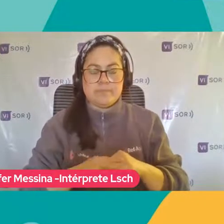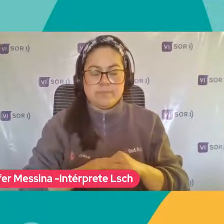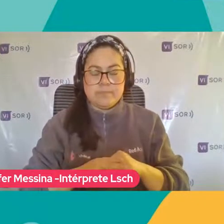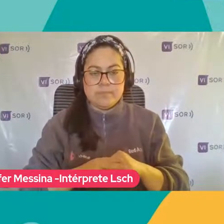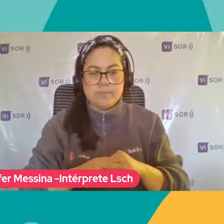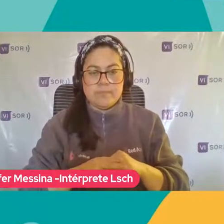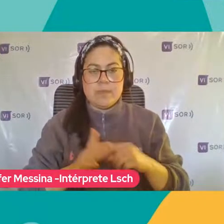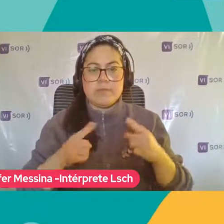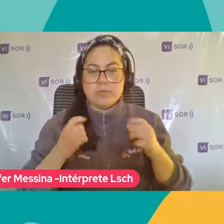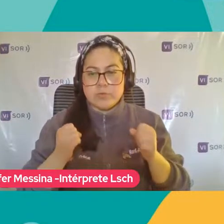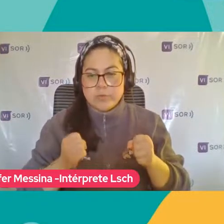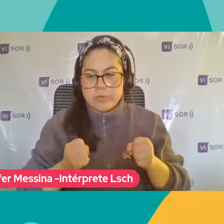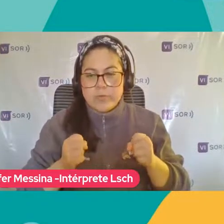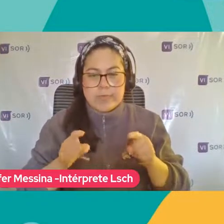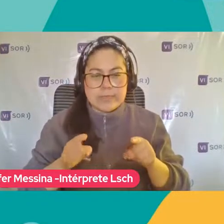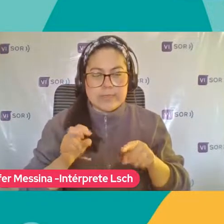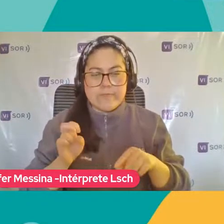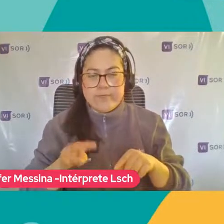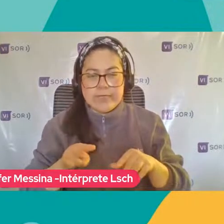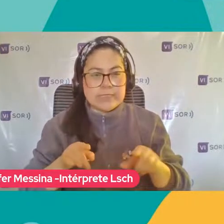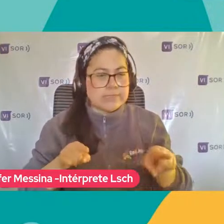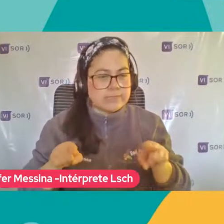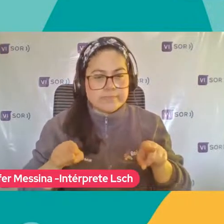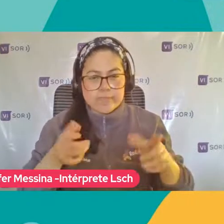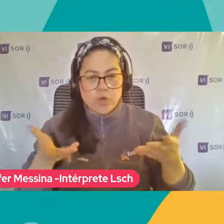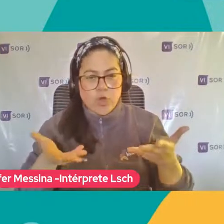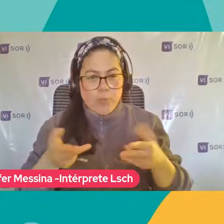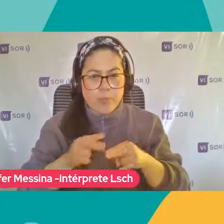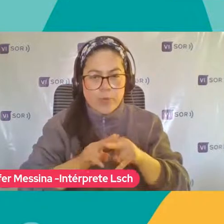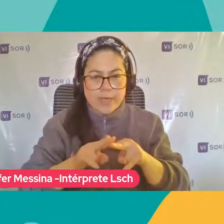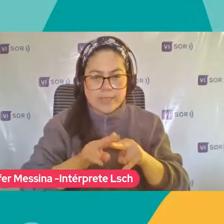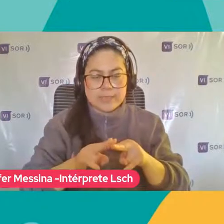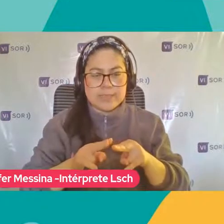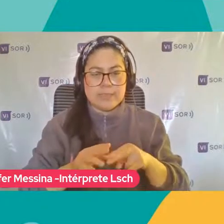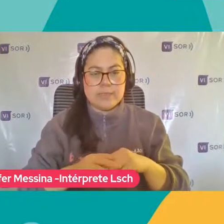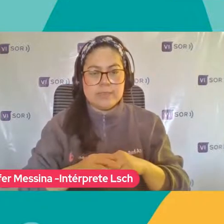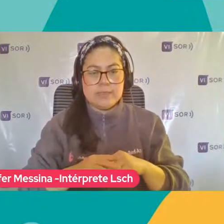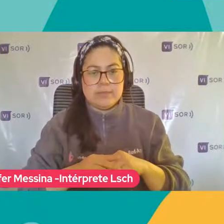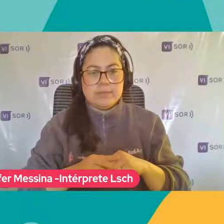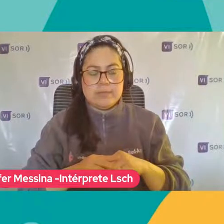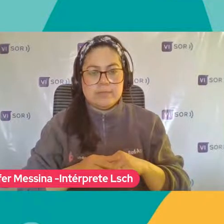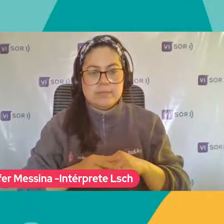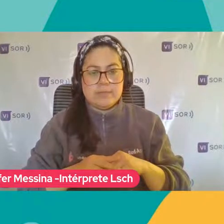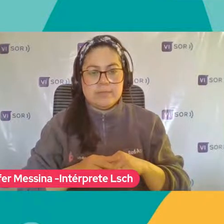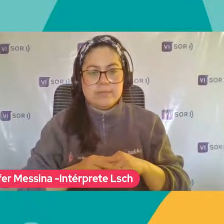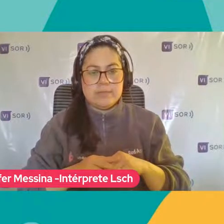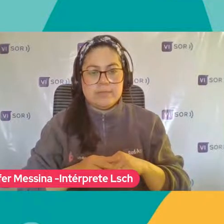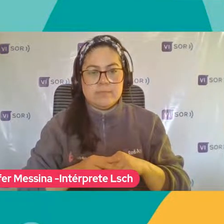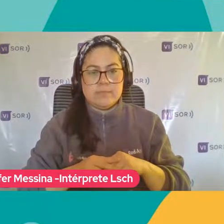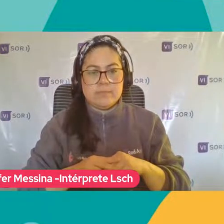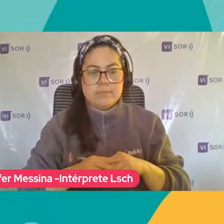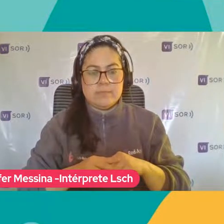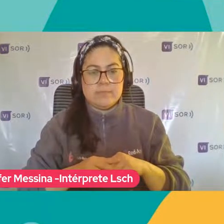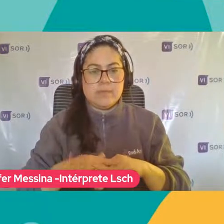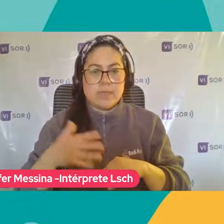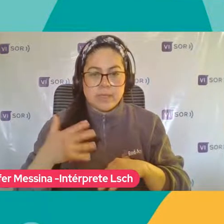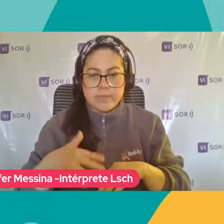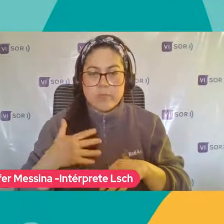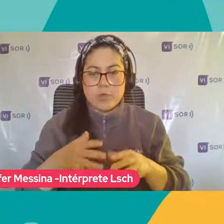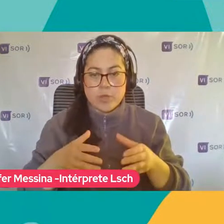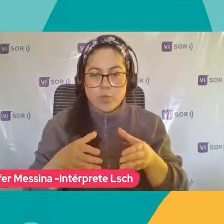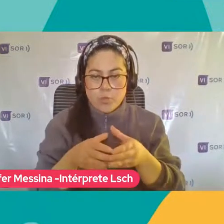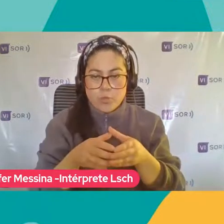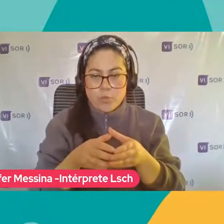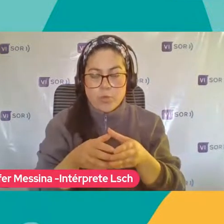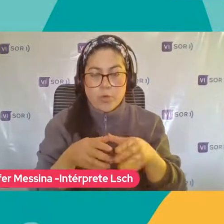poder Entonces aplicar Este tipo de estrategias Es imprescindible Bien digo Que los equipos Técnicos Que